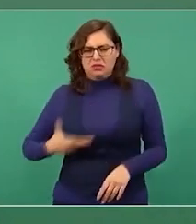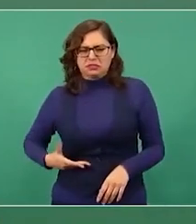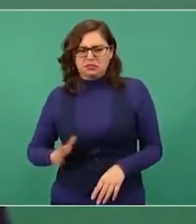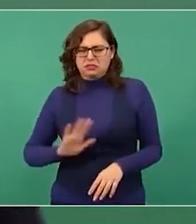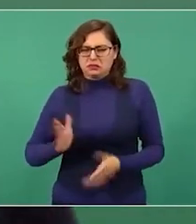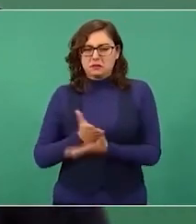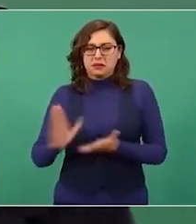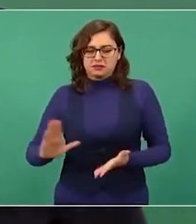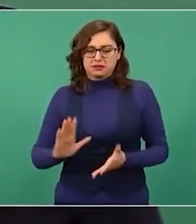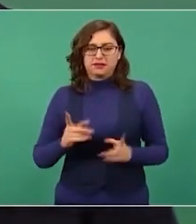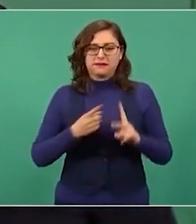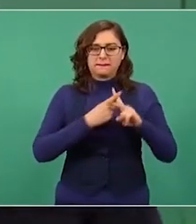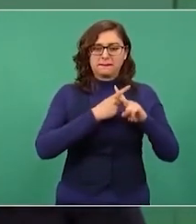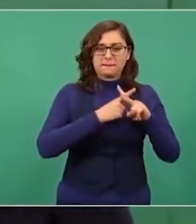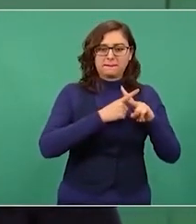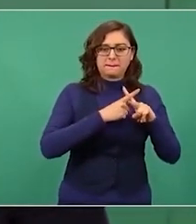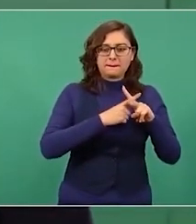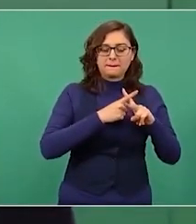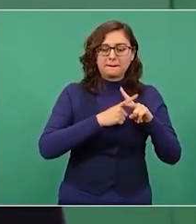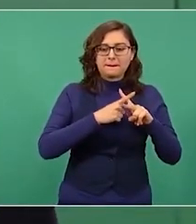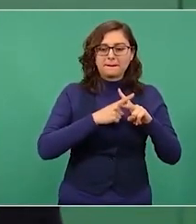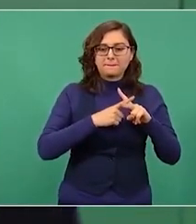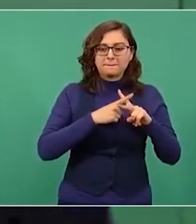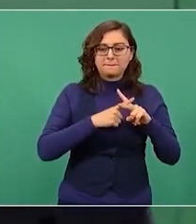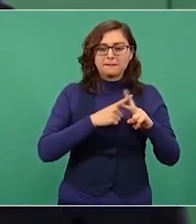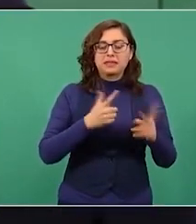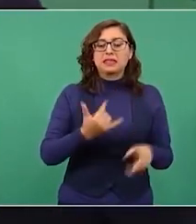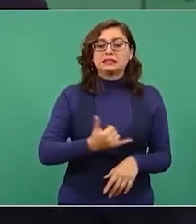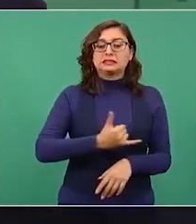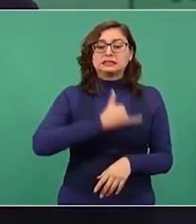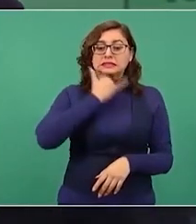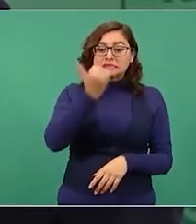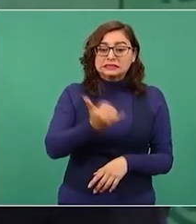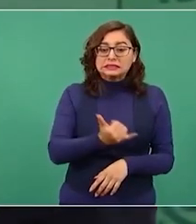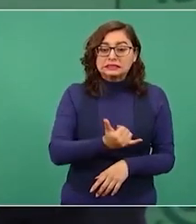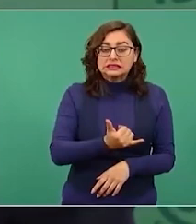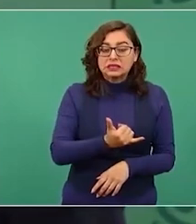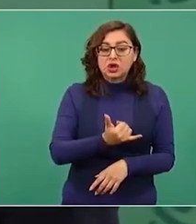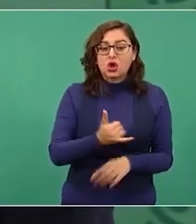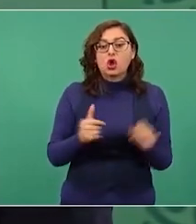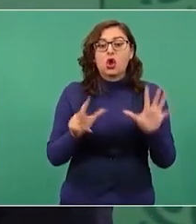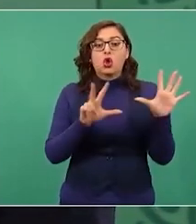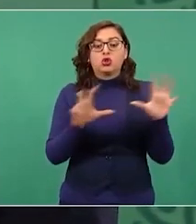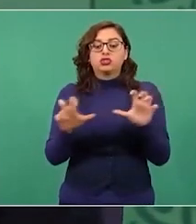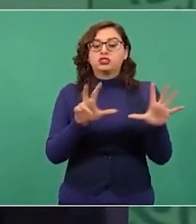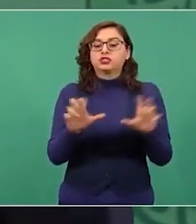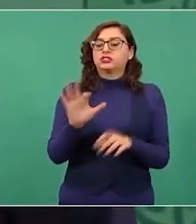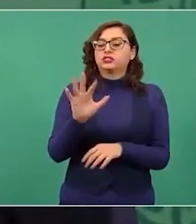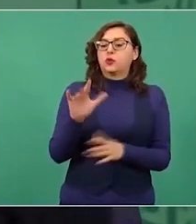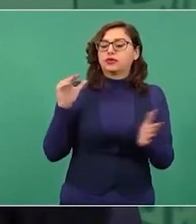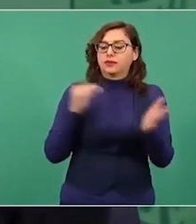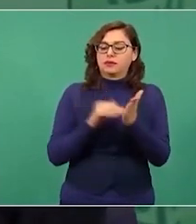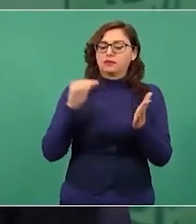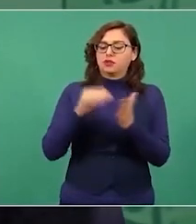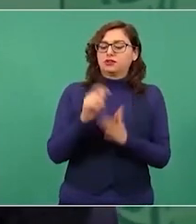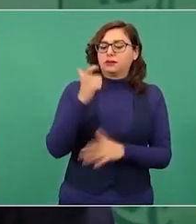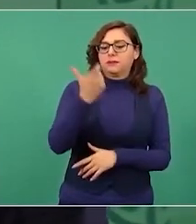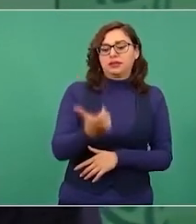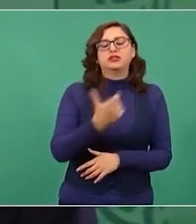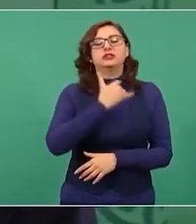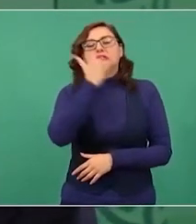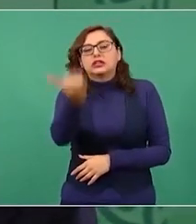que se equivoca por 850 mil millones de pesos.